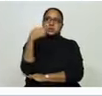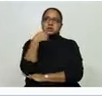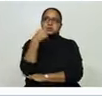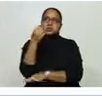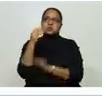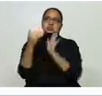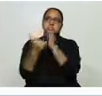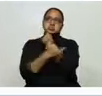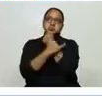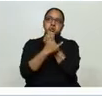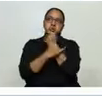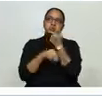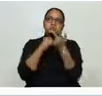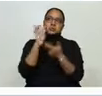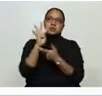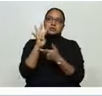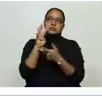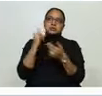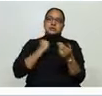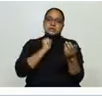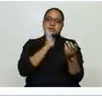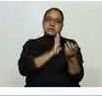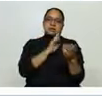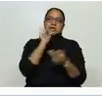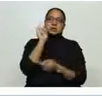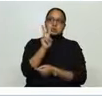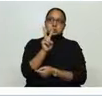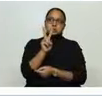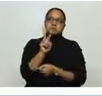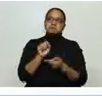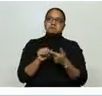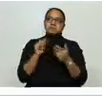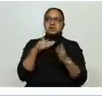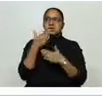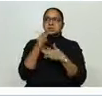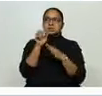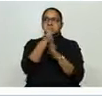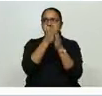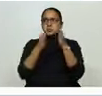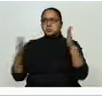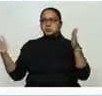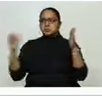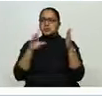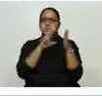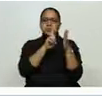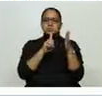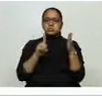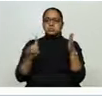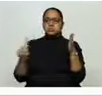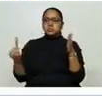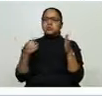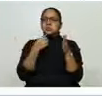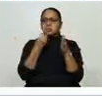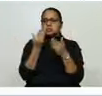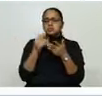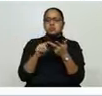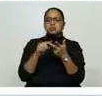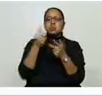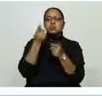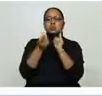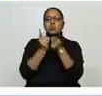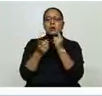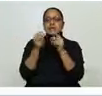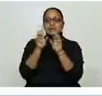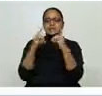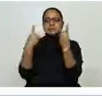médicos ahora realizando la revisión de la ficha para priorizar qué tipo de pacientes nosotros tenemos que